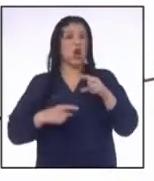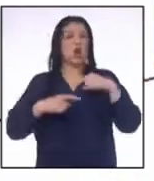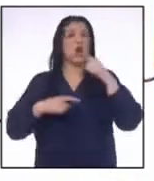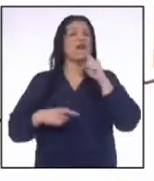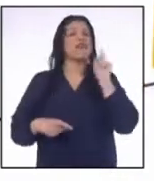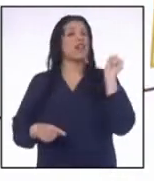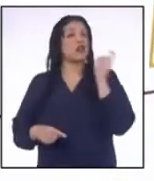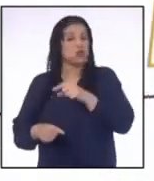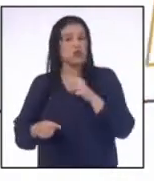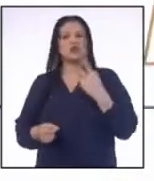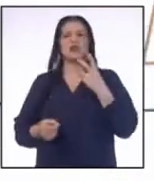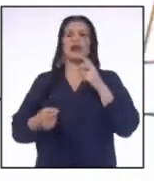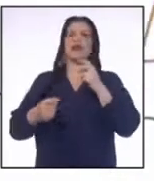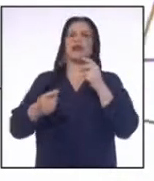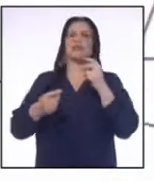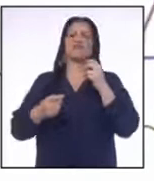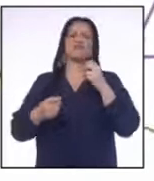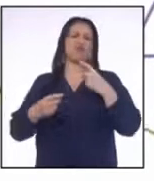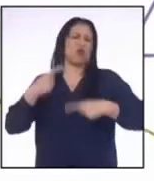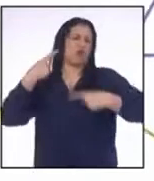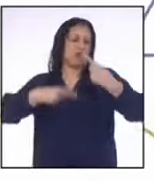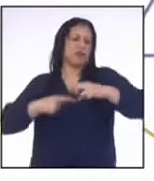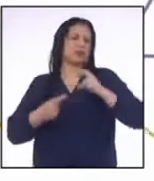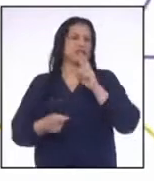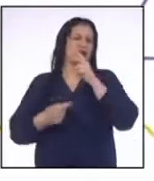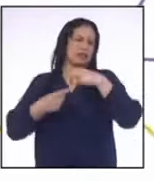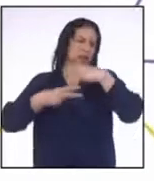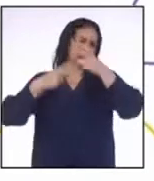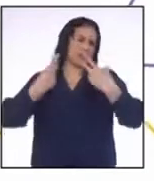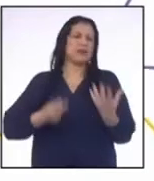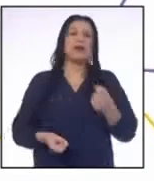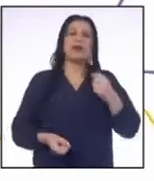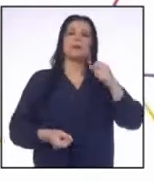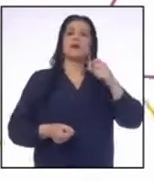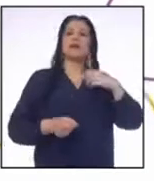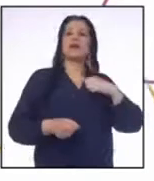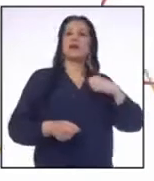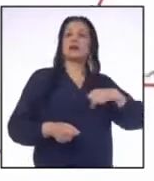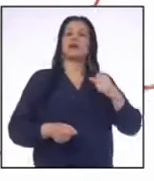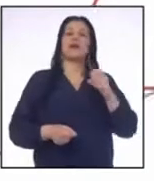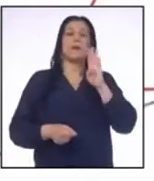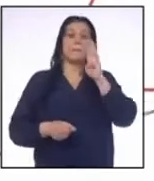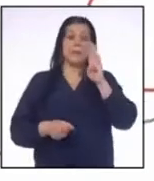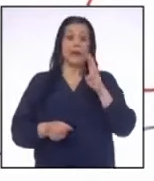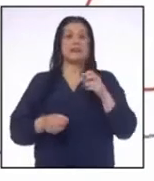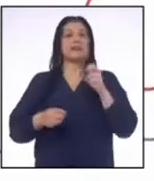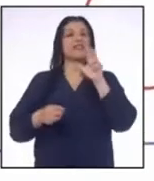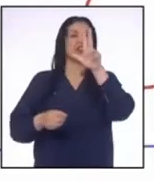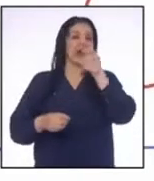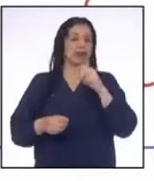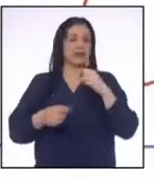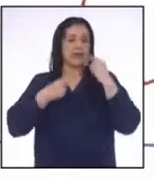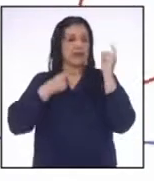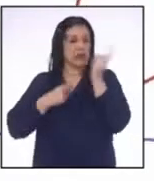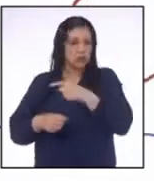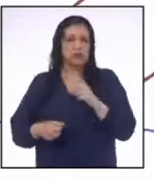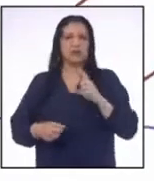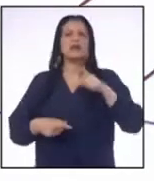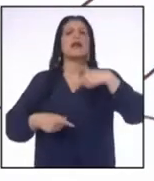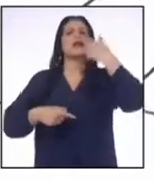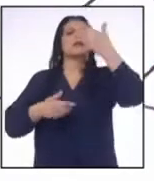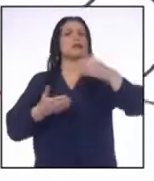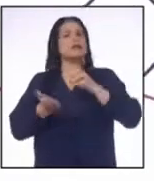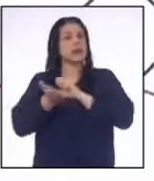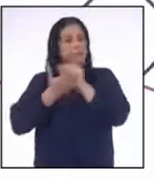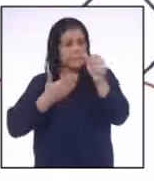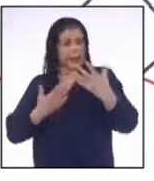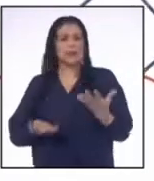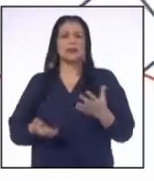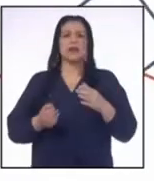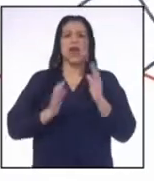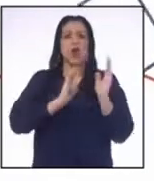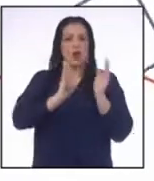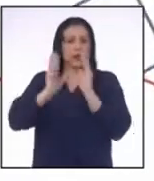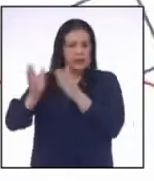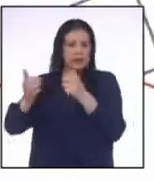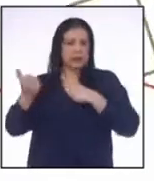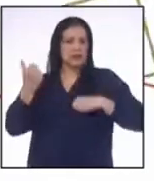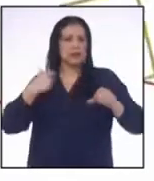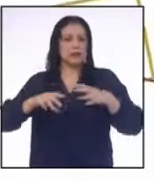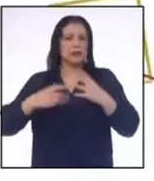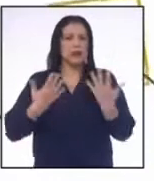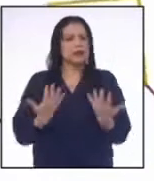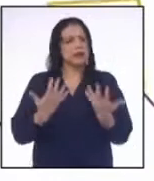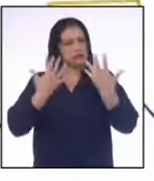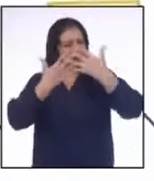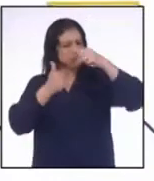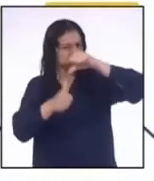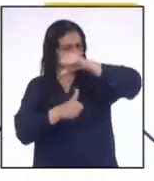vecinos Mientras que el municipio B registró 30 denuncias de este tipo Ante esto, el mes siguiente Ambas comunas organizaron actividades